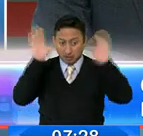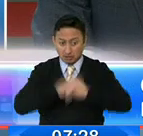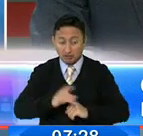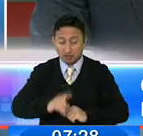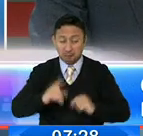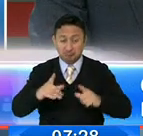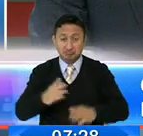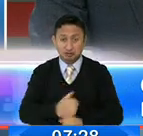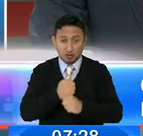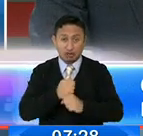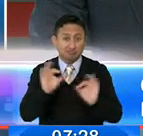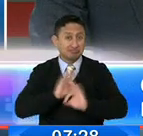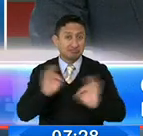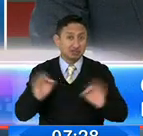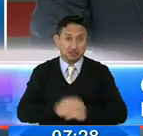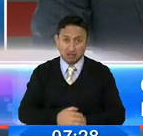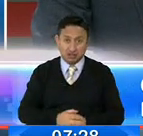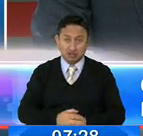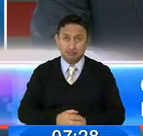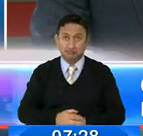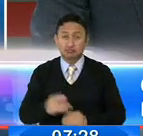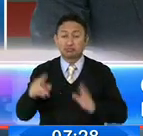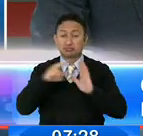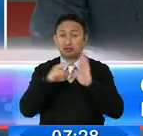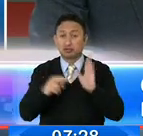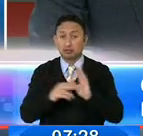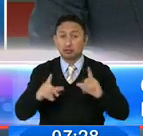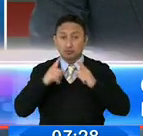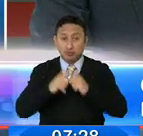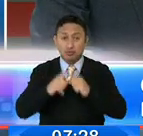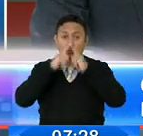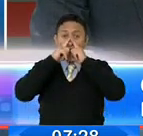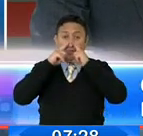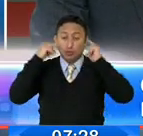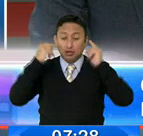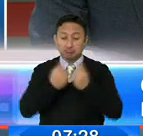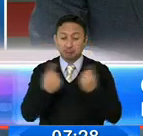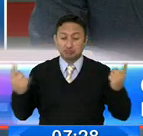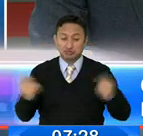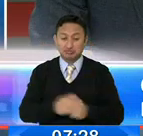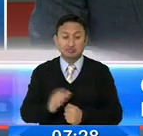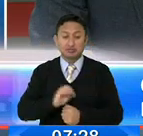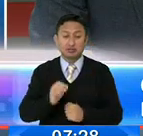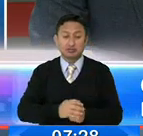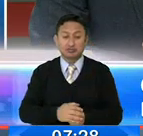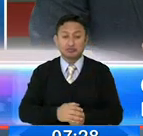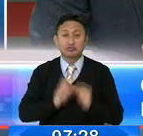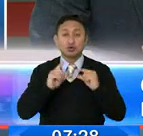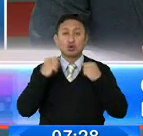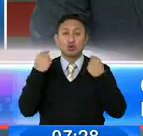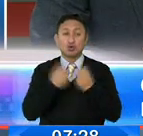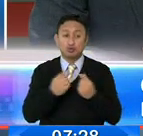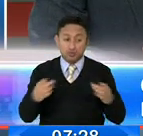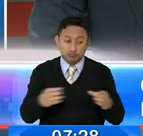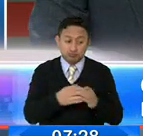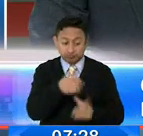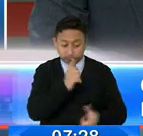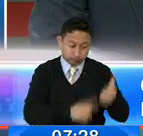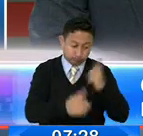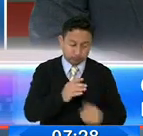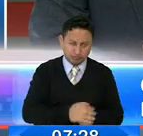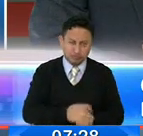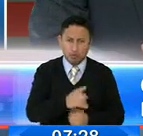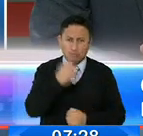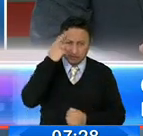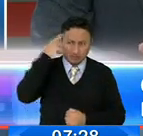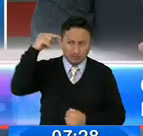seguridad pertinente en las normas, como el uso de mascarilla, el distanciamiento, y también esos grupos que se reúnen a beber. ¿No se ha pensado también